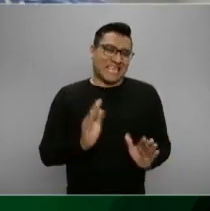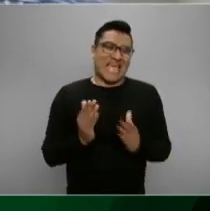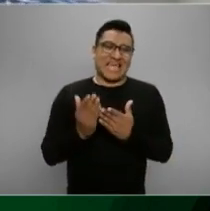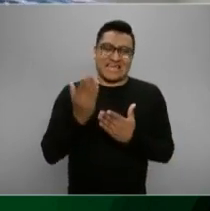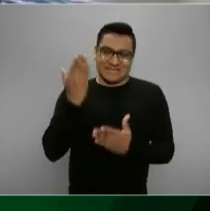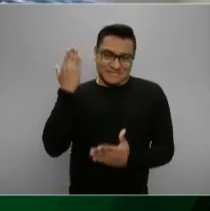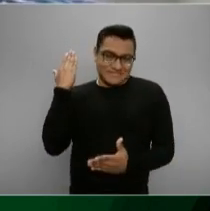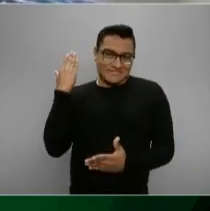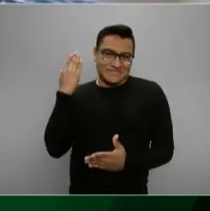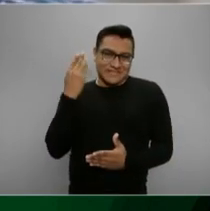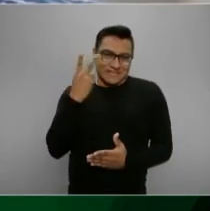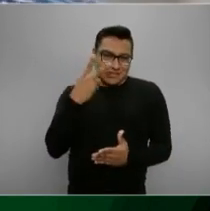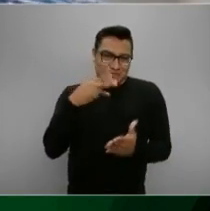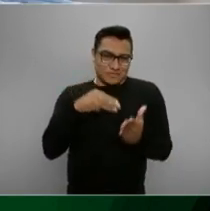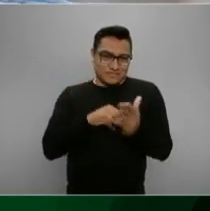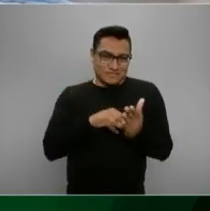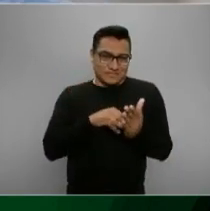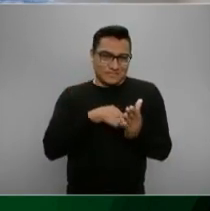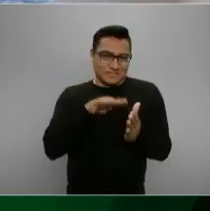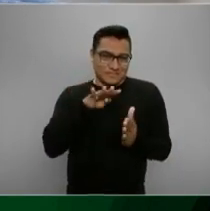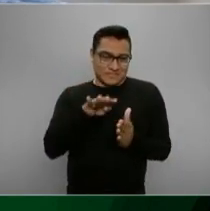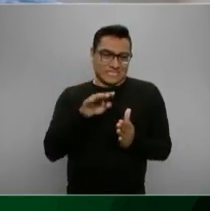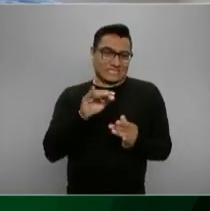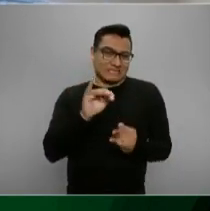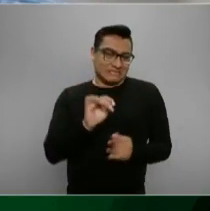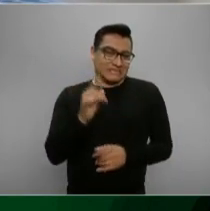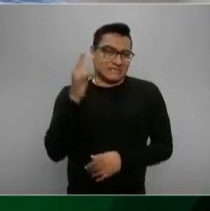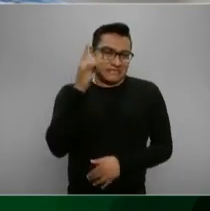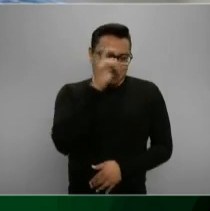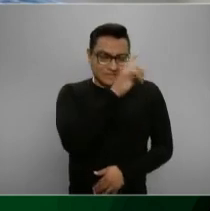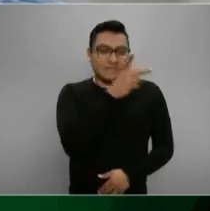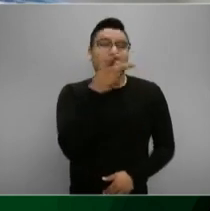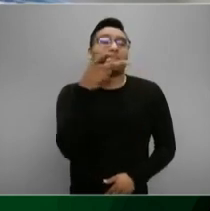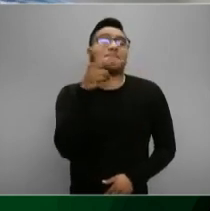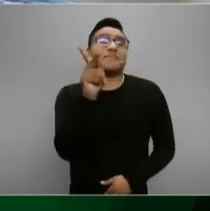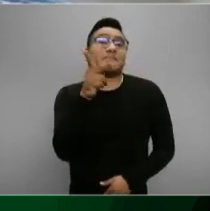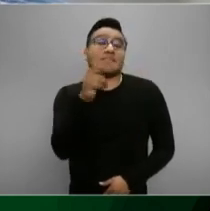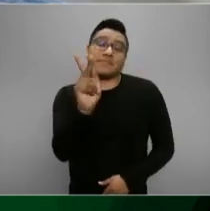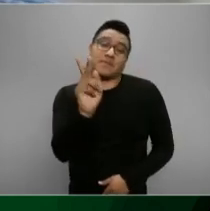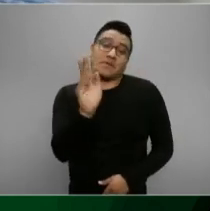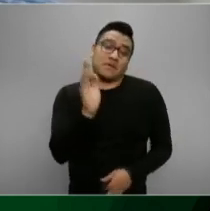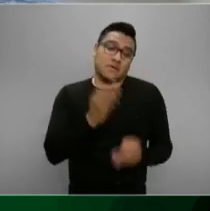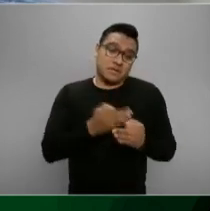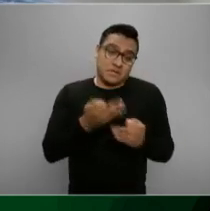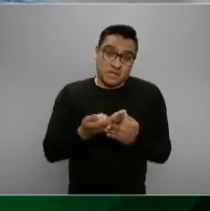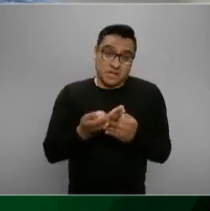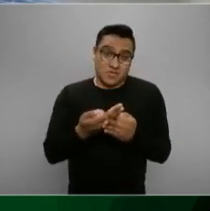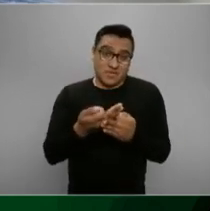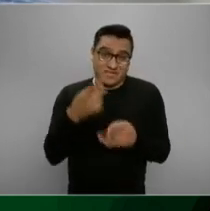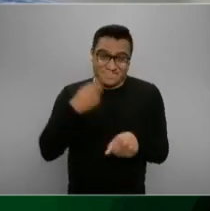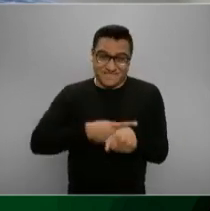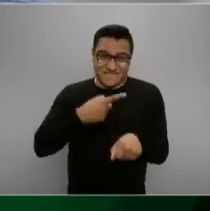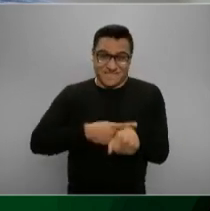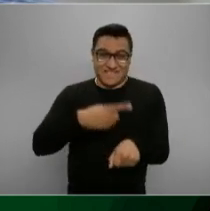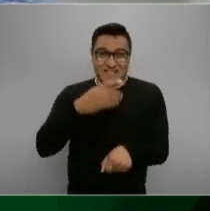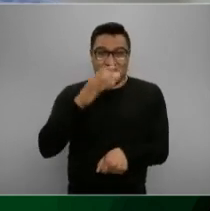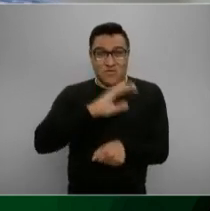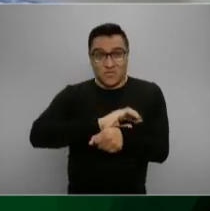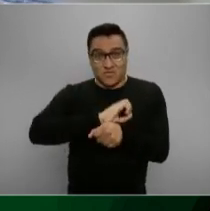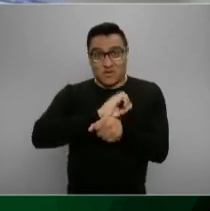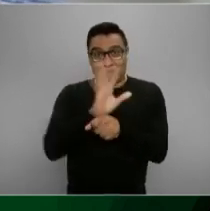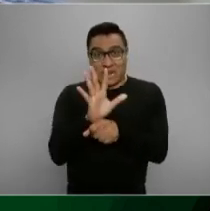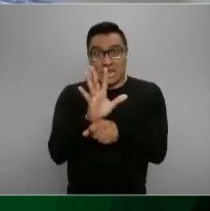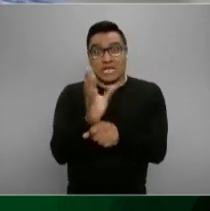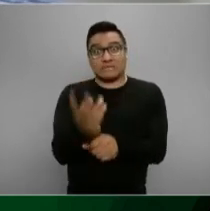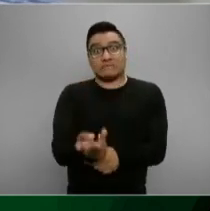término del año pasado, pero ahora con todo el problema de coronavirus, pues va a ser un reto doble o triple